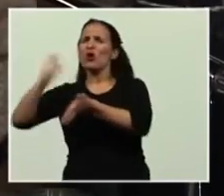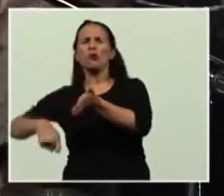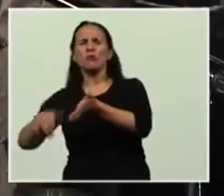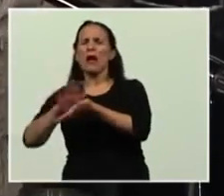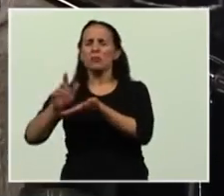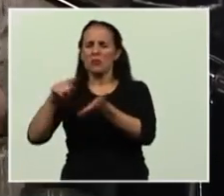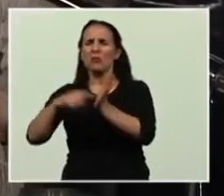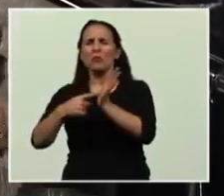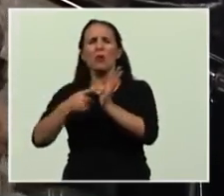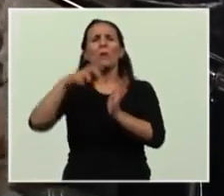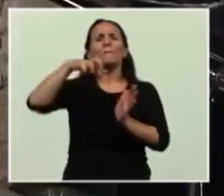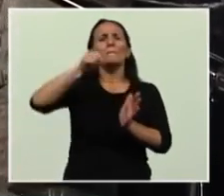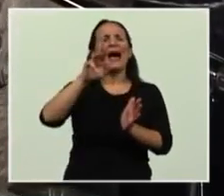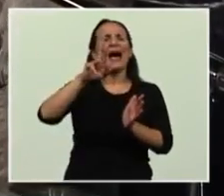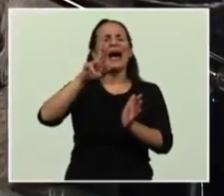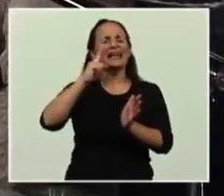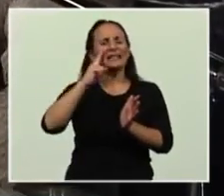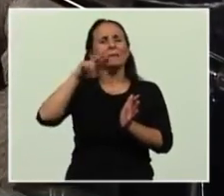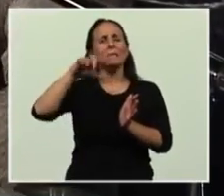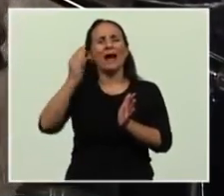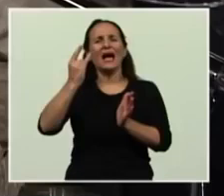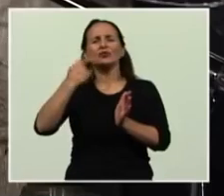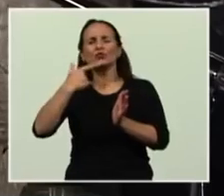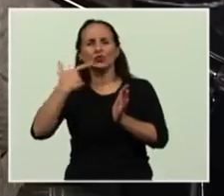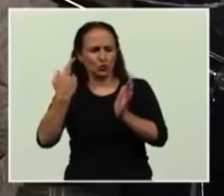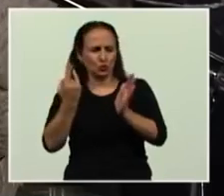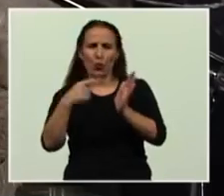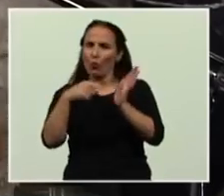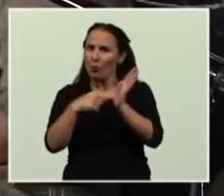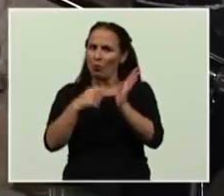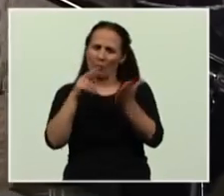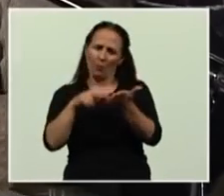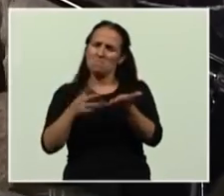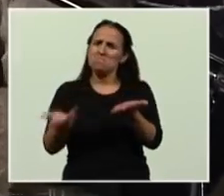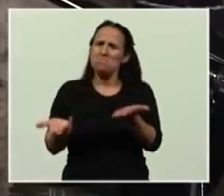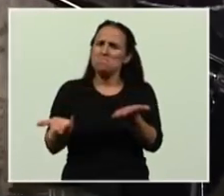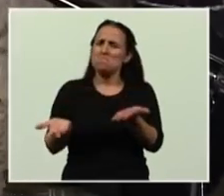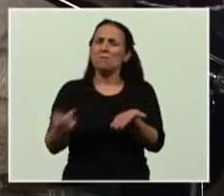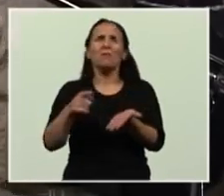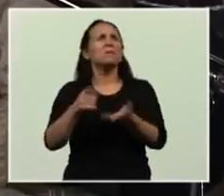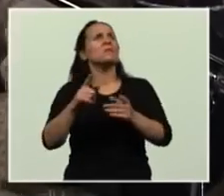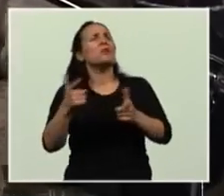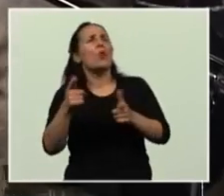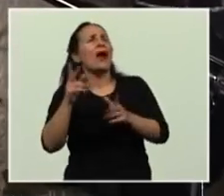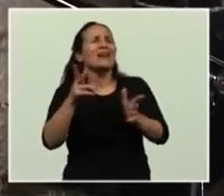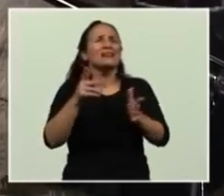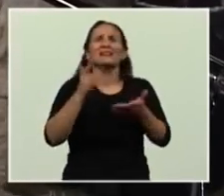cláusula, la del pari-pasu famoso, que no registra ningún análisis legal,